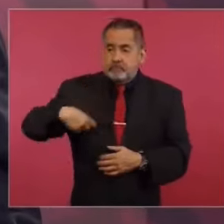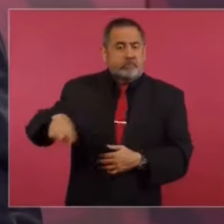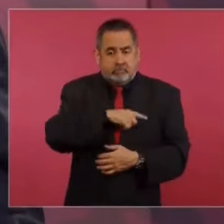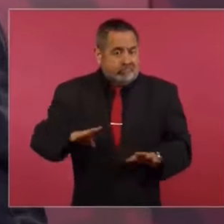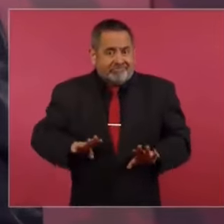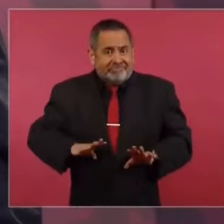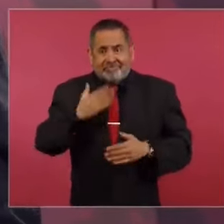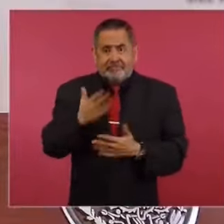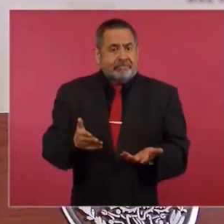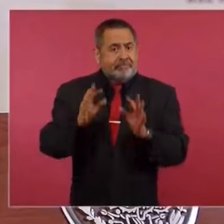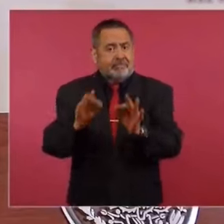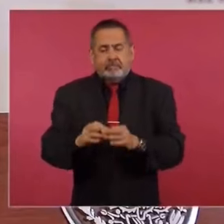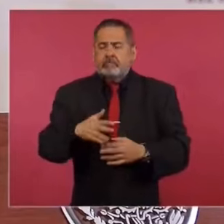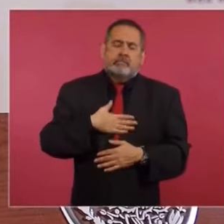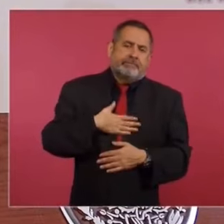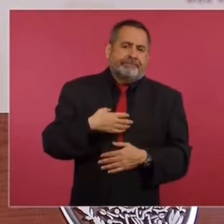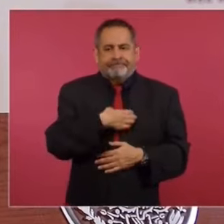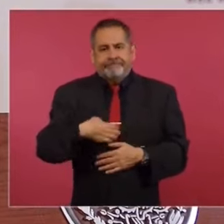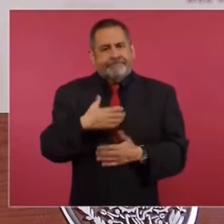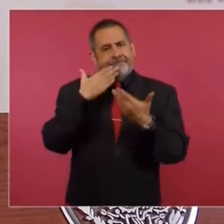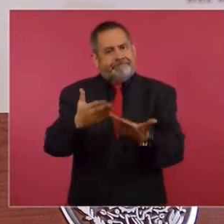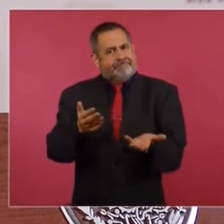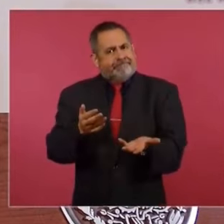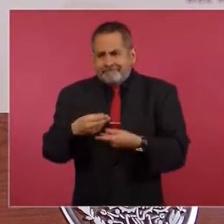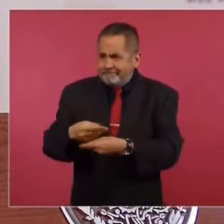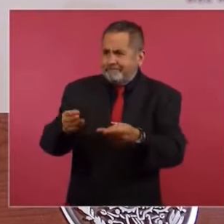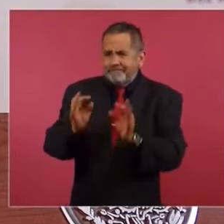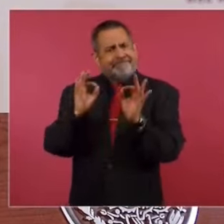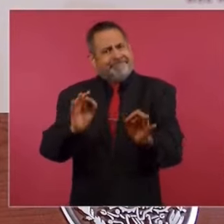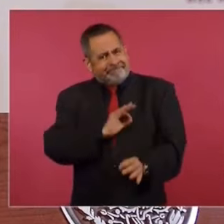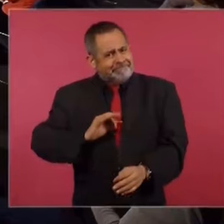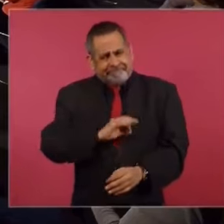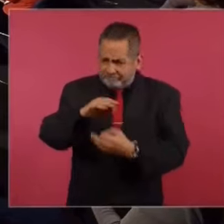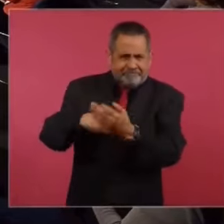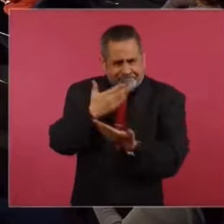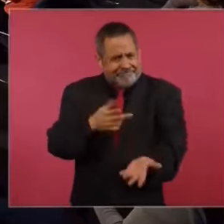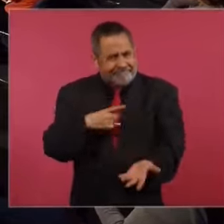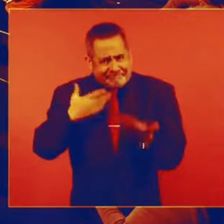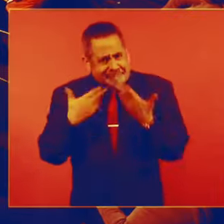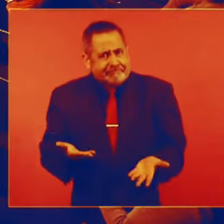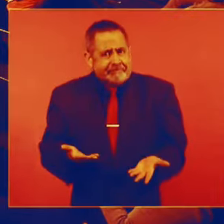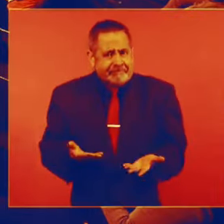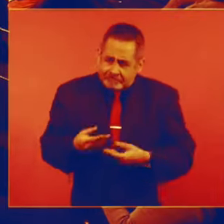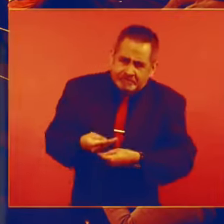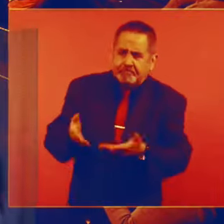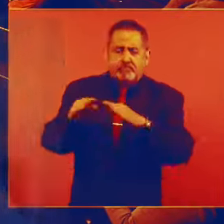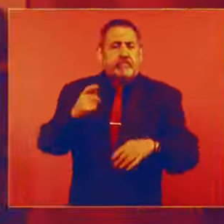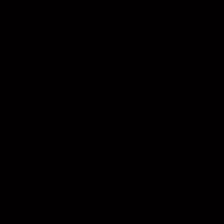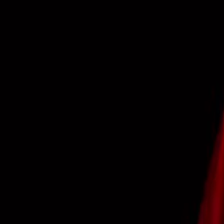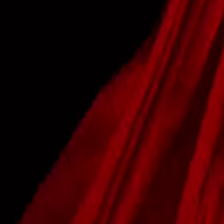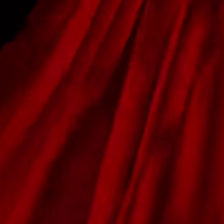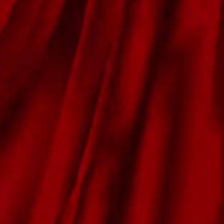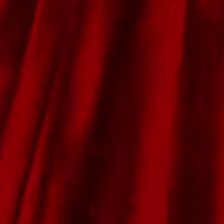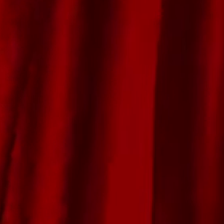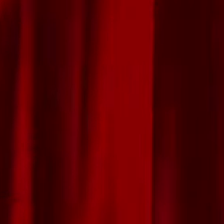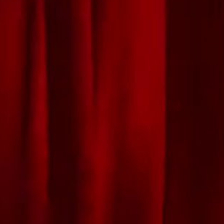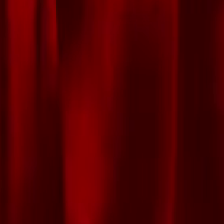a todos, no se debe de producir una gran felicidad. A todos. Porque eso es humanismo.